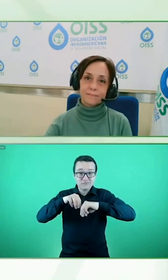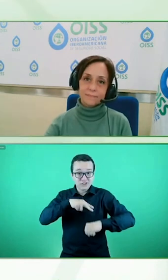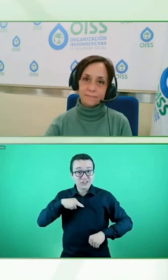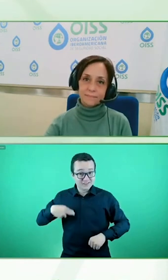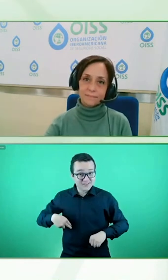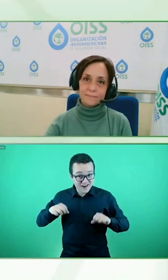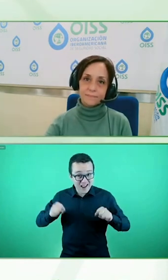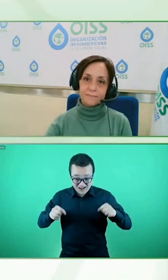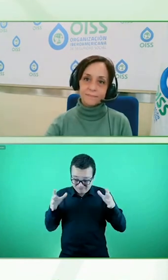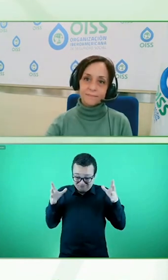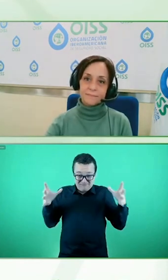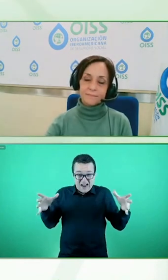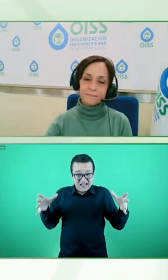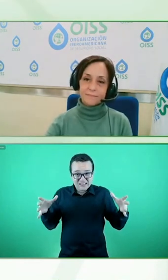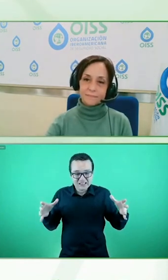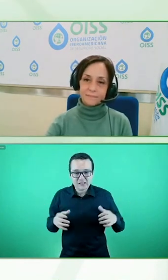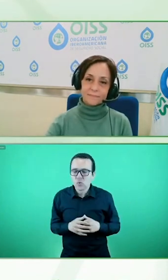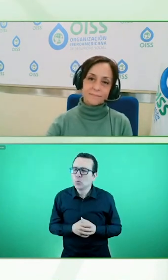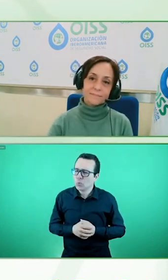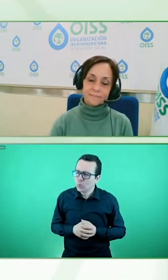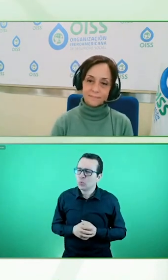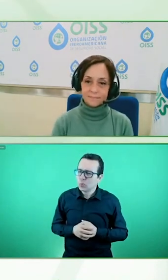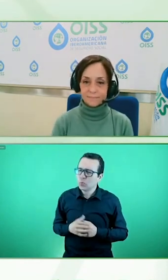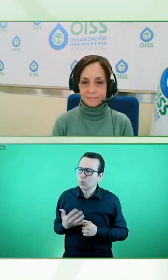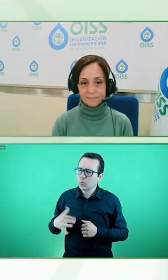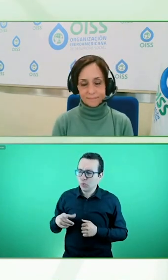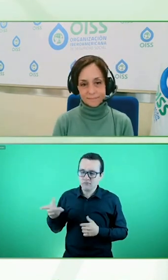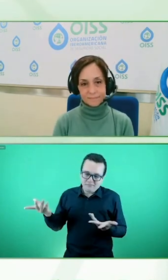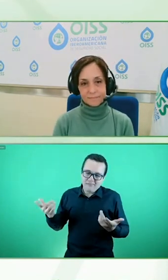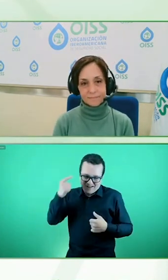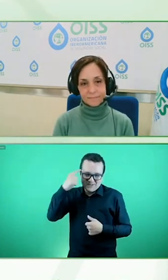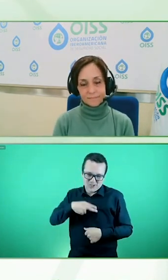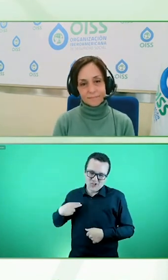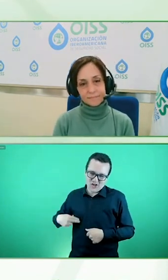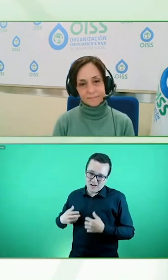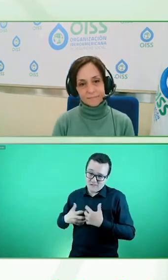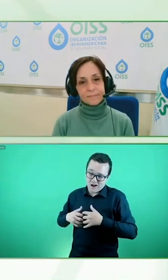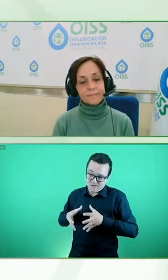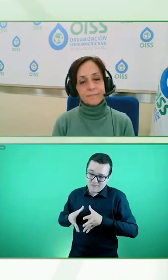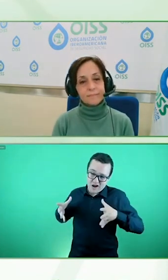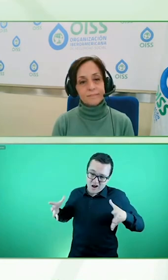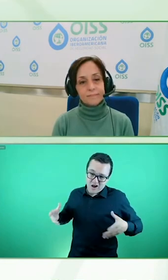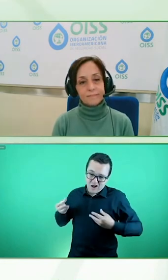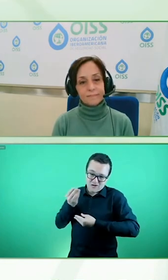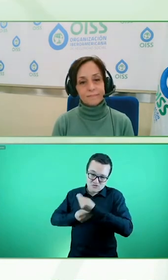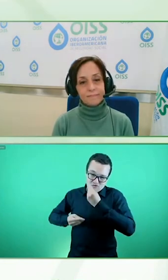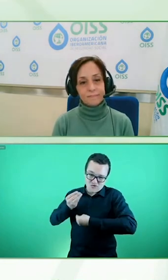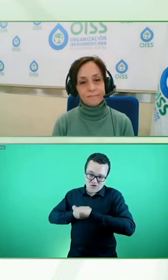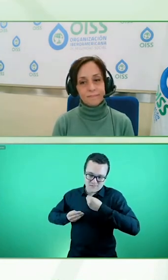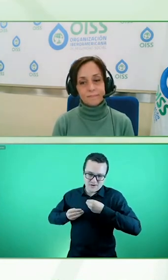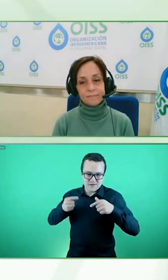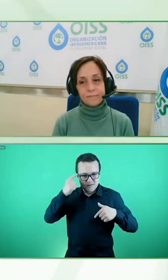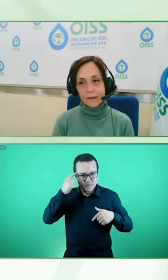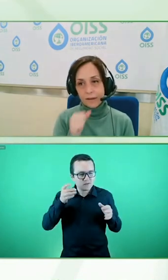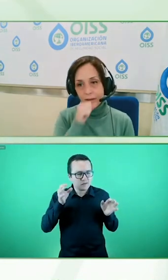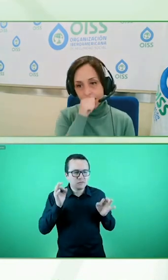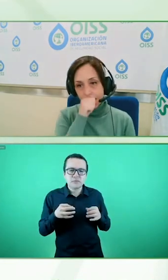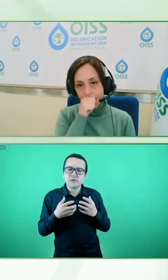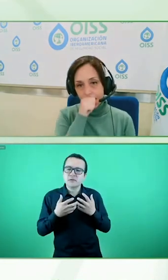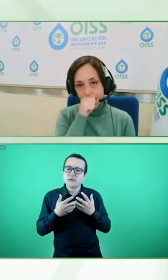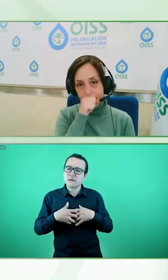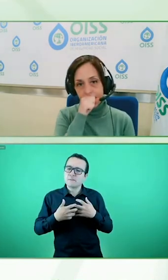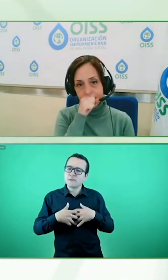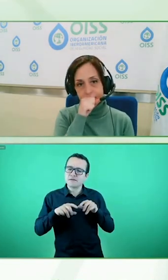de por qué las empresas no están tratando a las personas con discapacidad como un cliente, como un potencial